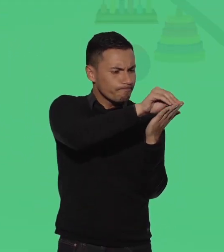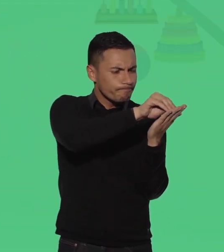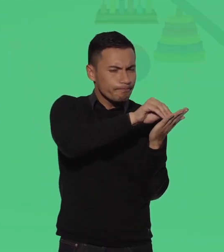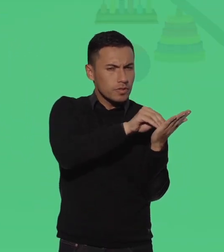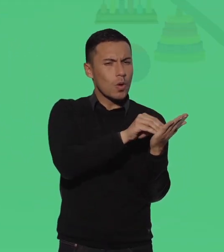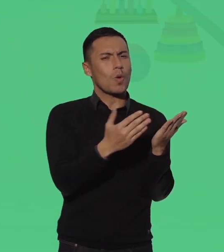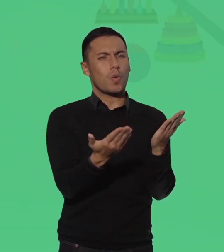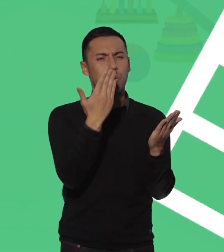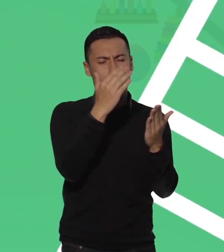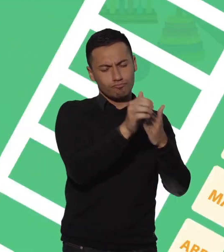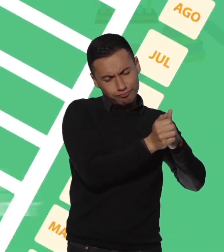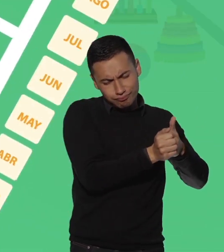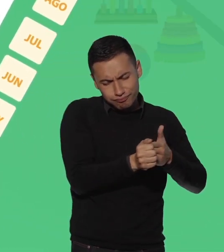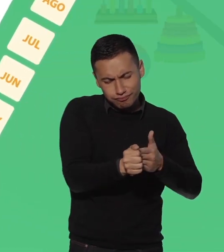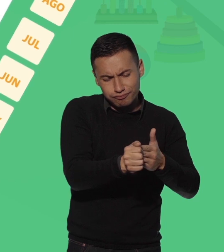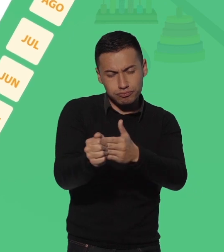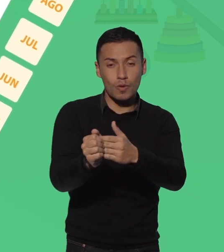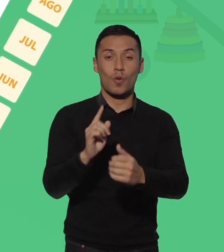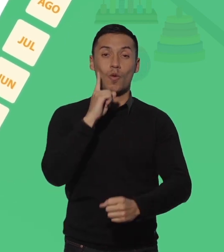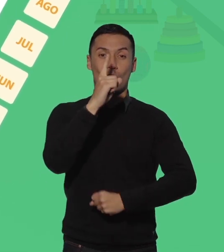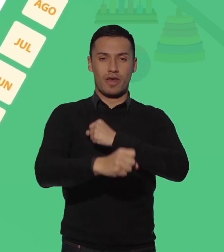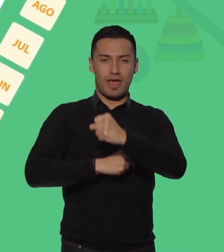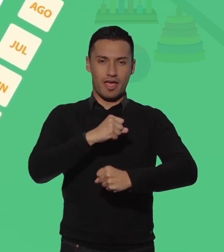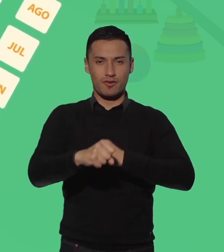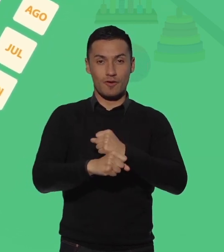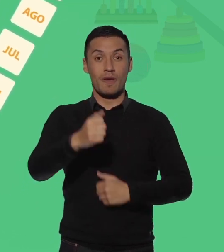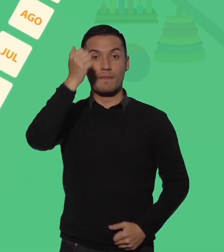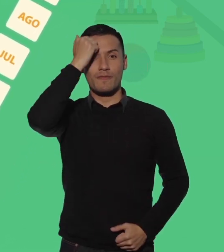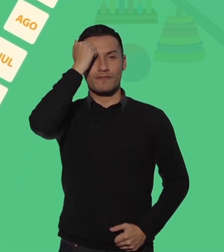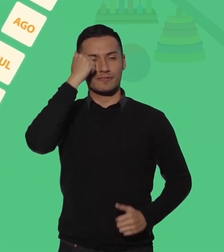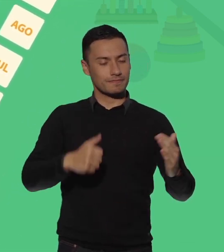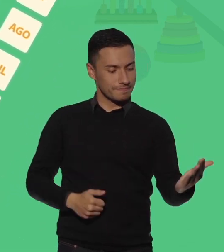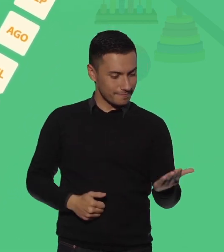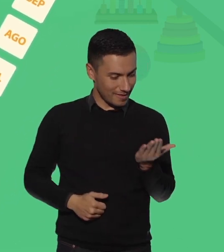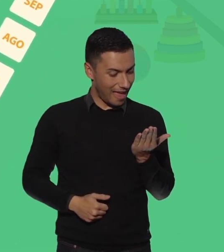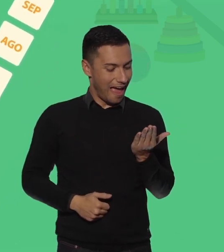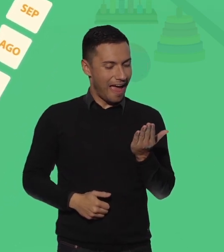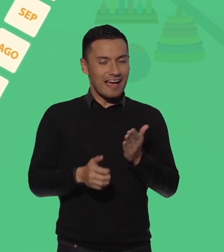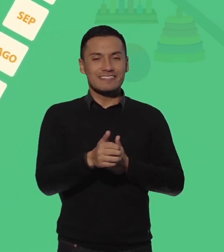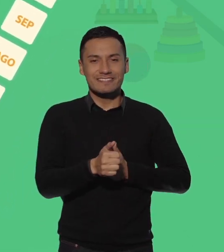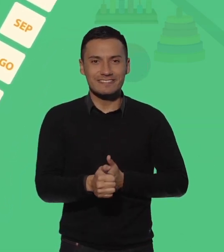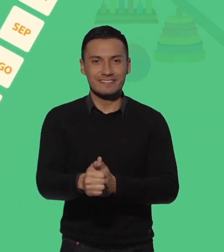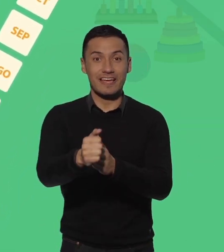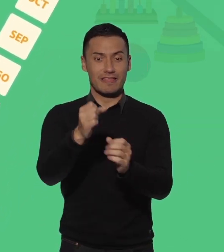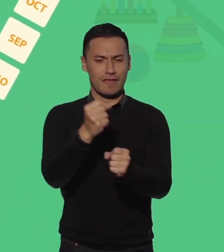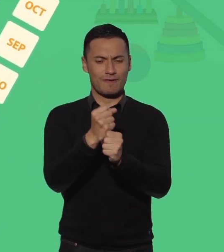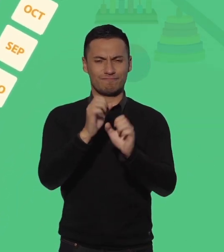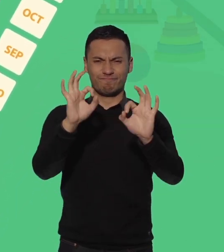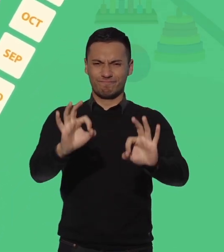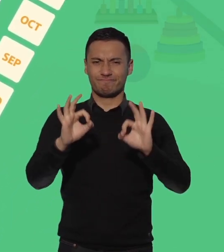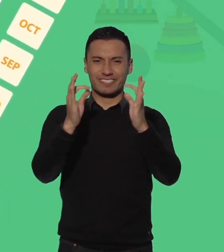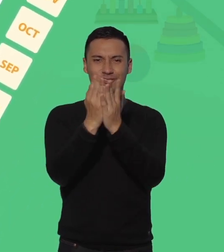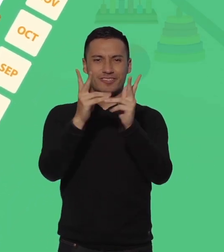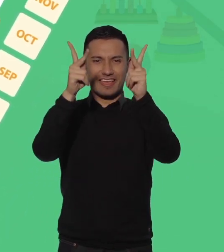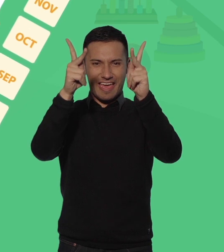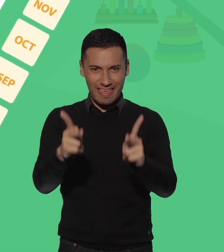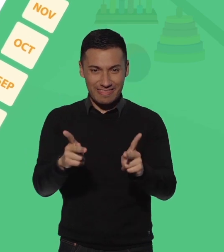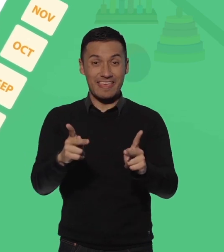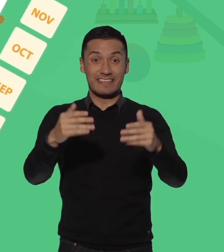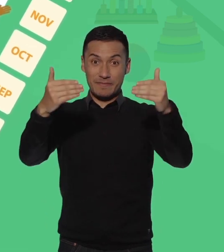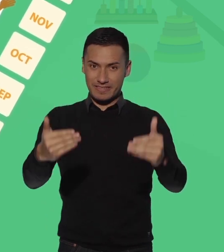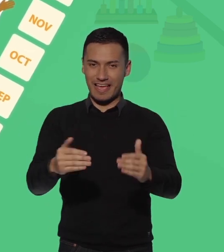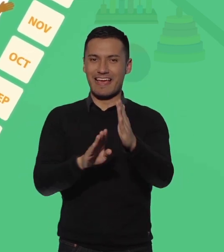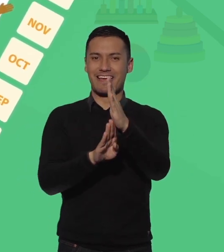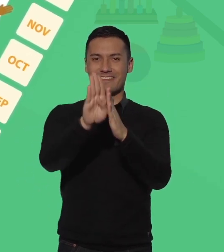Ajustes Razonables es el mapa de ruta que se utiliza durante todo el año académico para guiar al docente para que su trabajo con el estudiante con